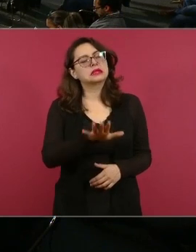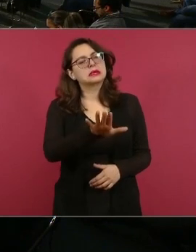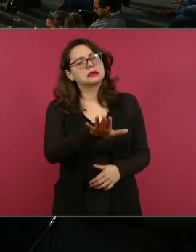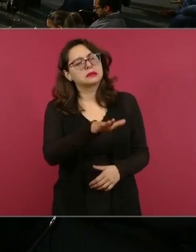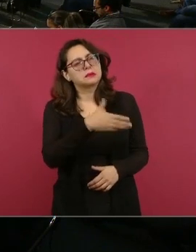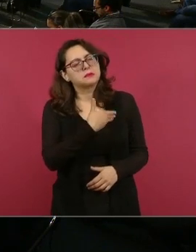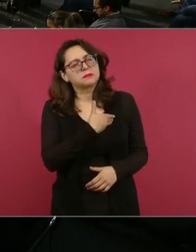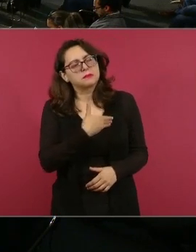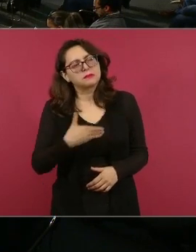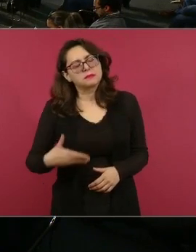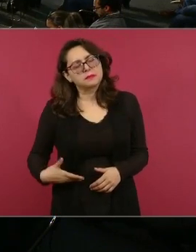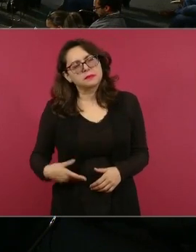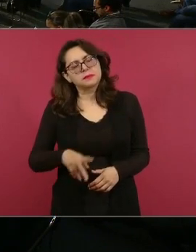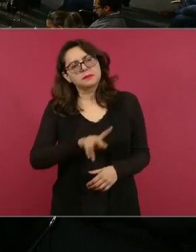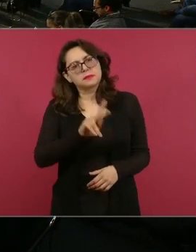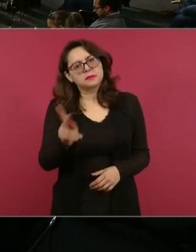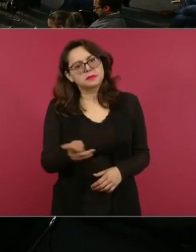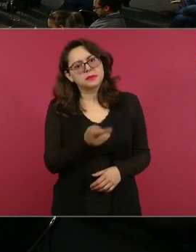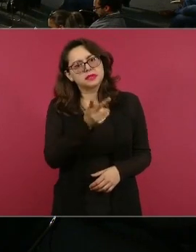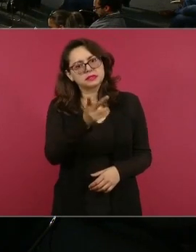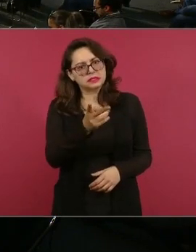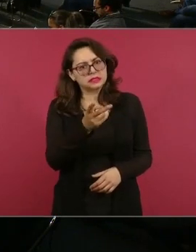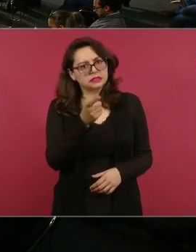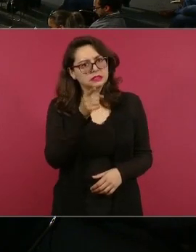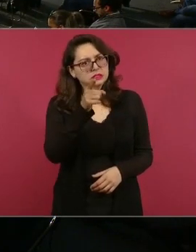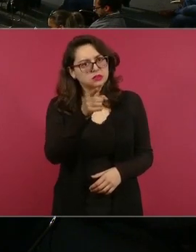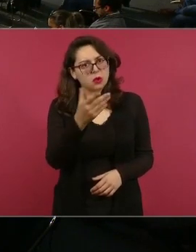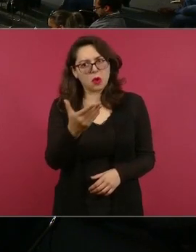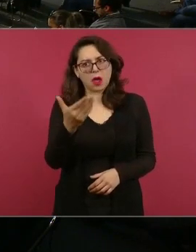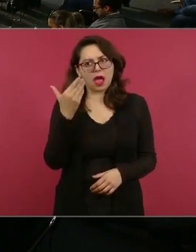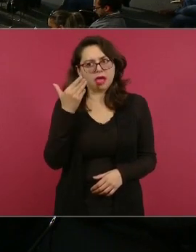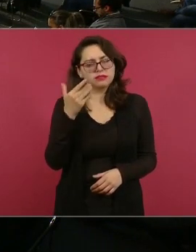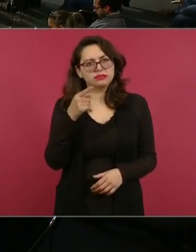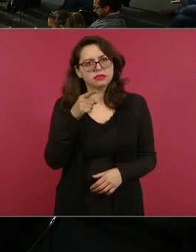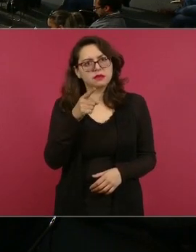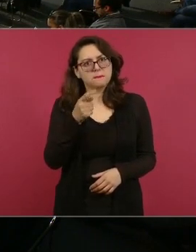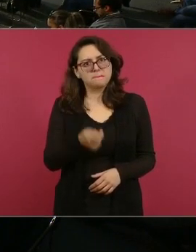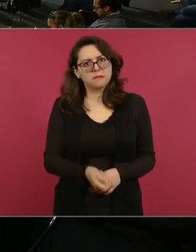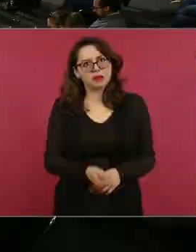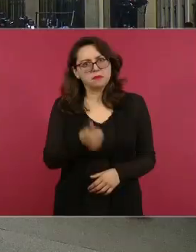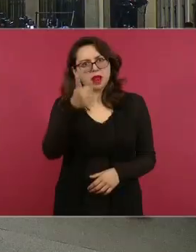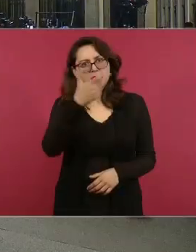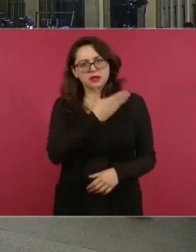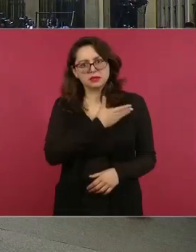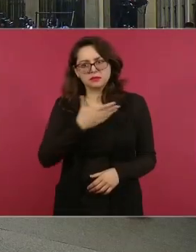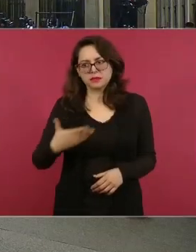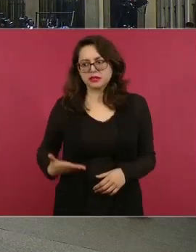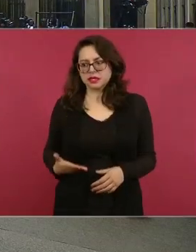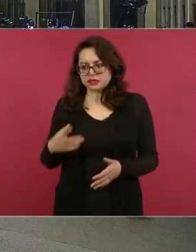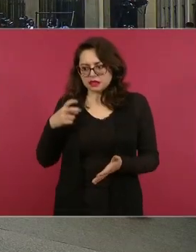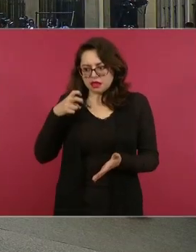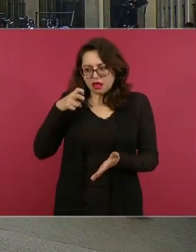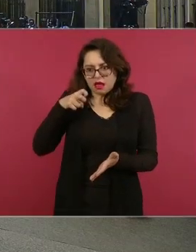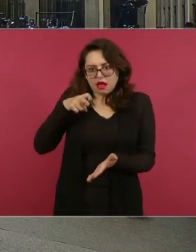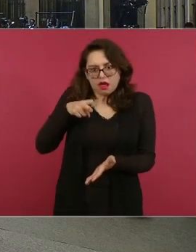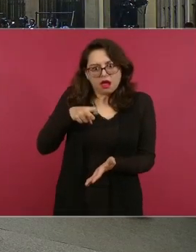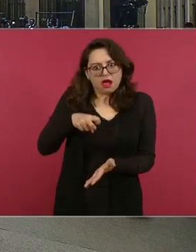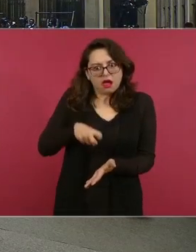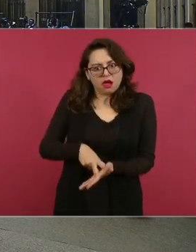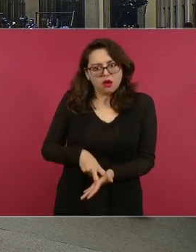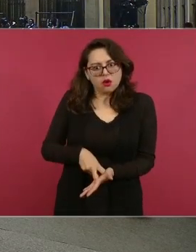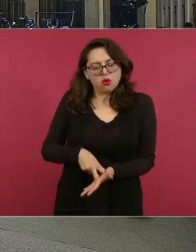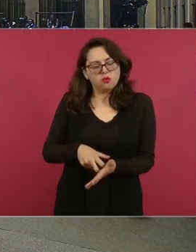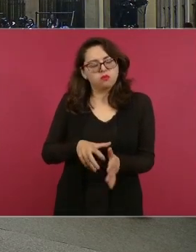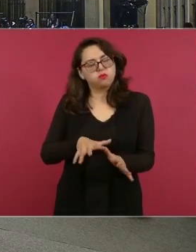iniciático de su gobierno fue muy poderoso, nunca habíamos visto un presidente arrodillado ante el pueblo y